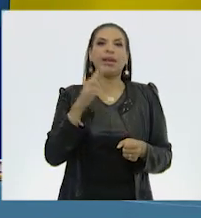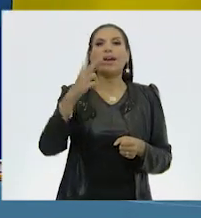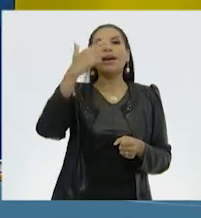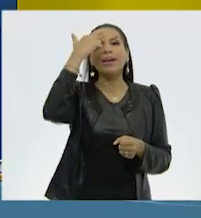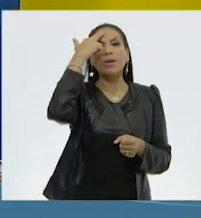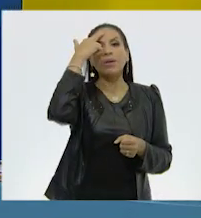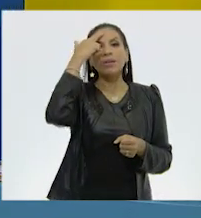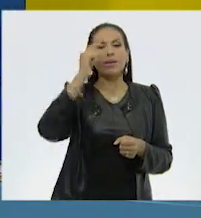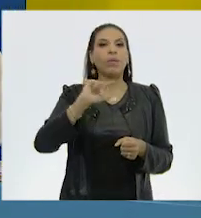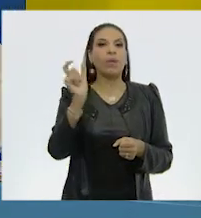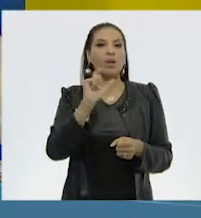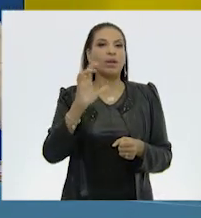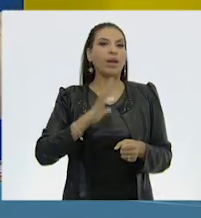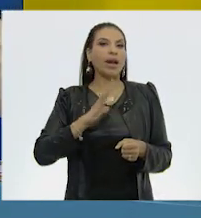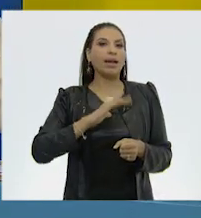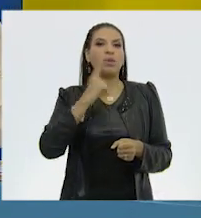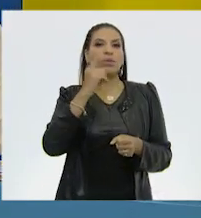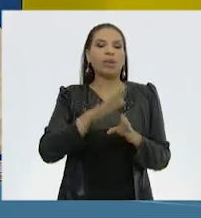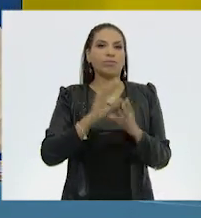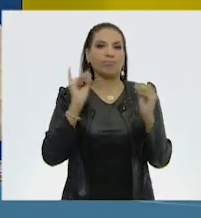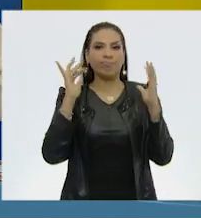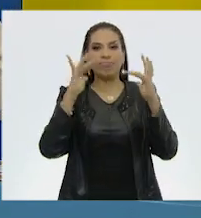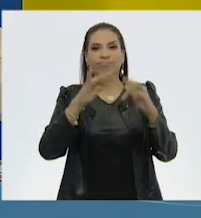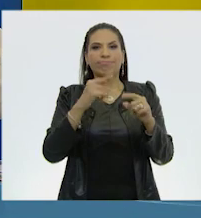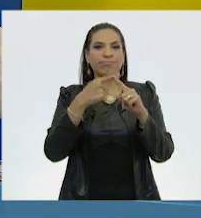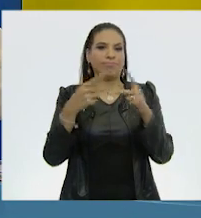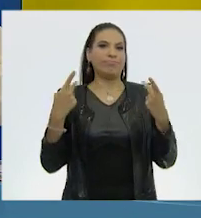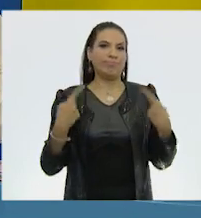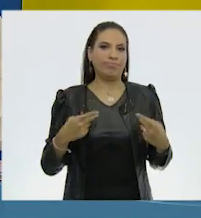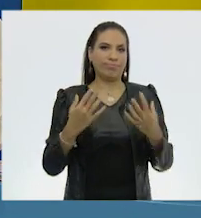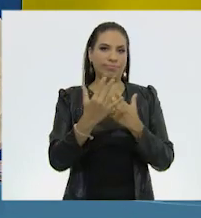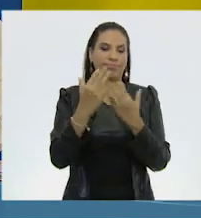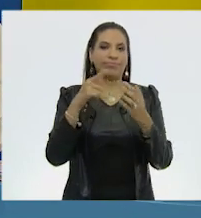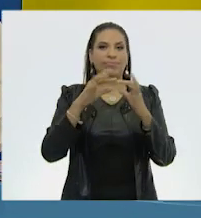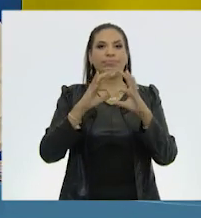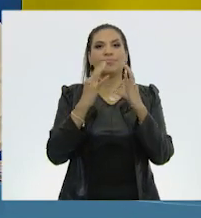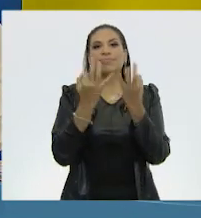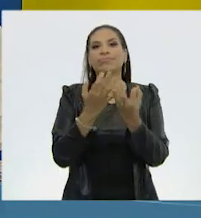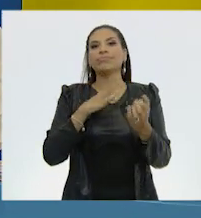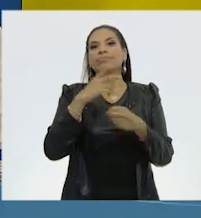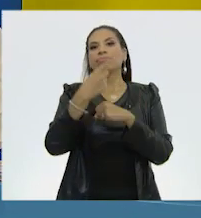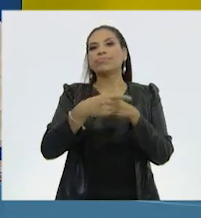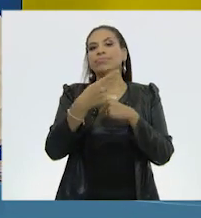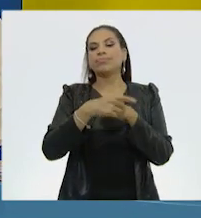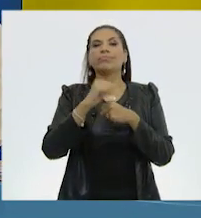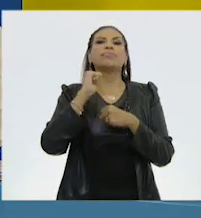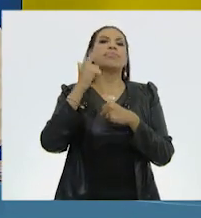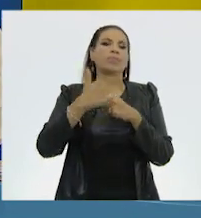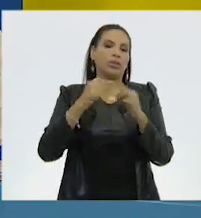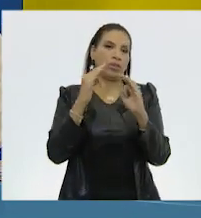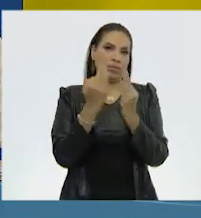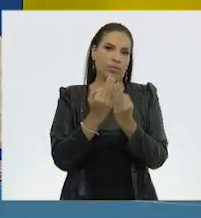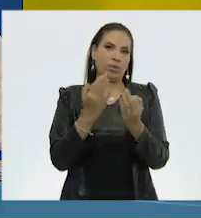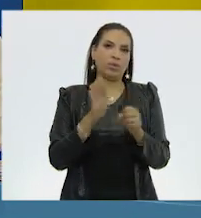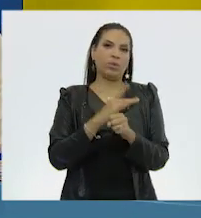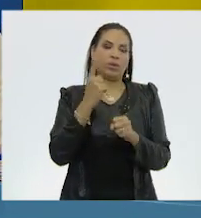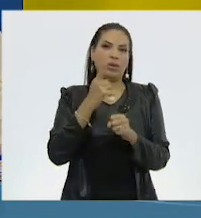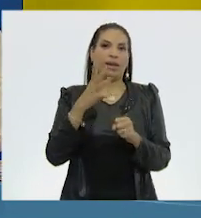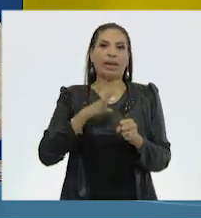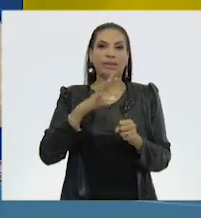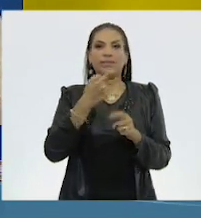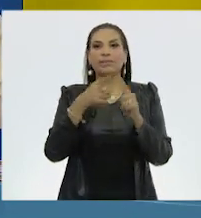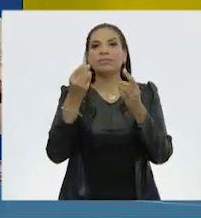Recordemos que cuando existe una concentración de personas, la tierra se ve afectada de una u otra forma, pues la